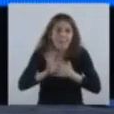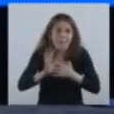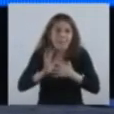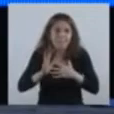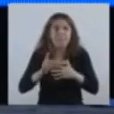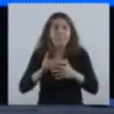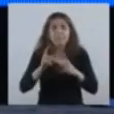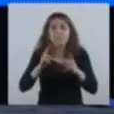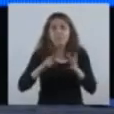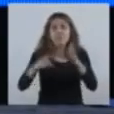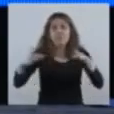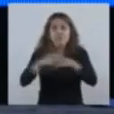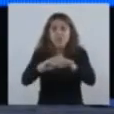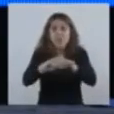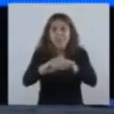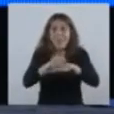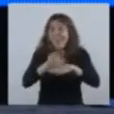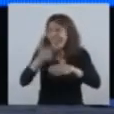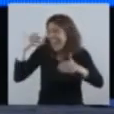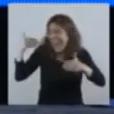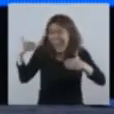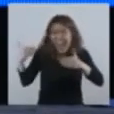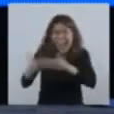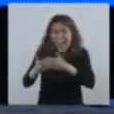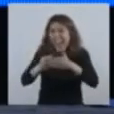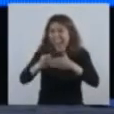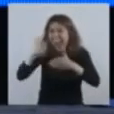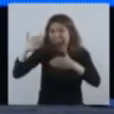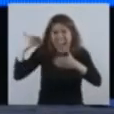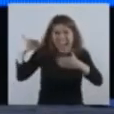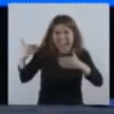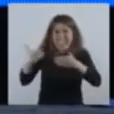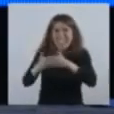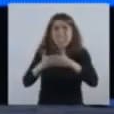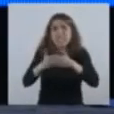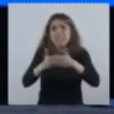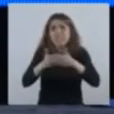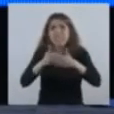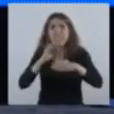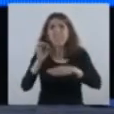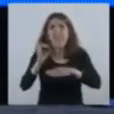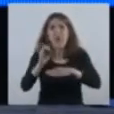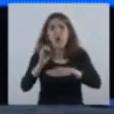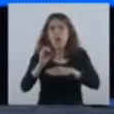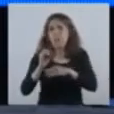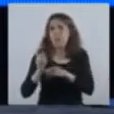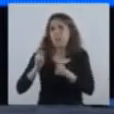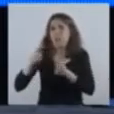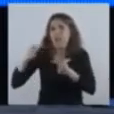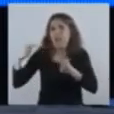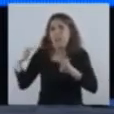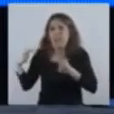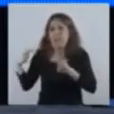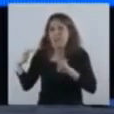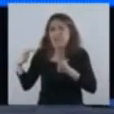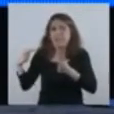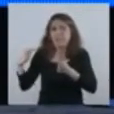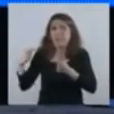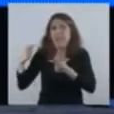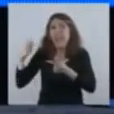ciudad que estuvo prácticamente sin casos en los últimos meses. Y repentinamente los casos